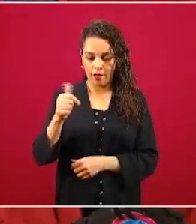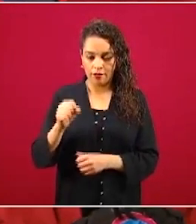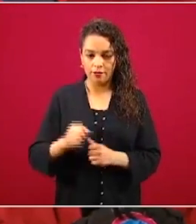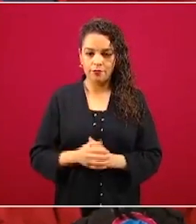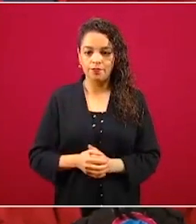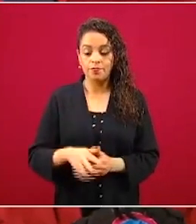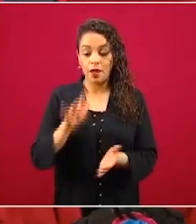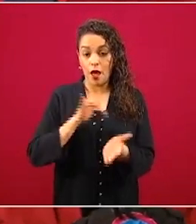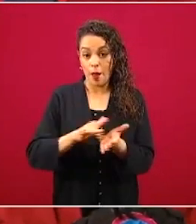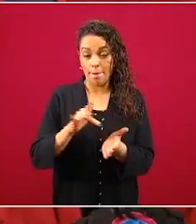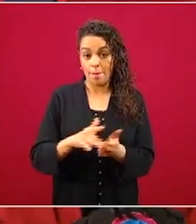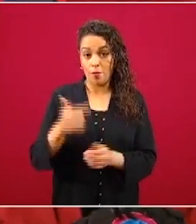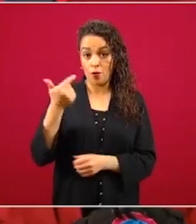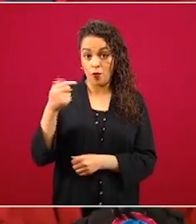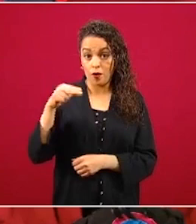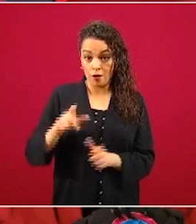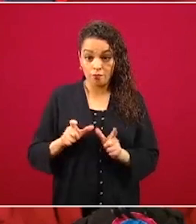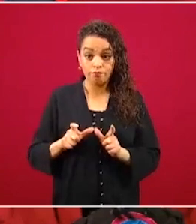apoyo a la Guardia Nacional,